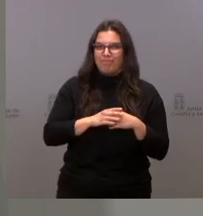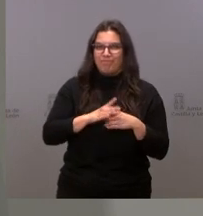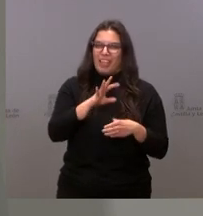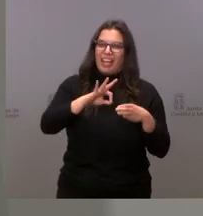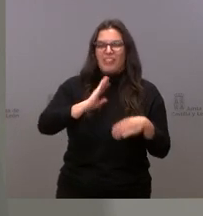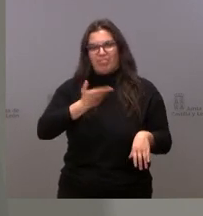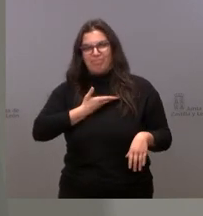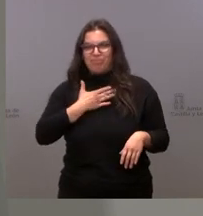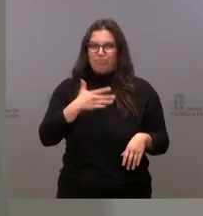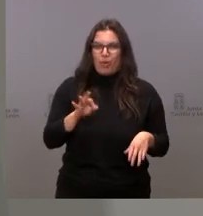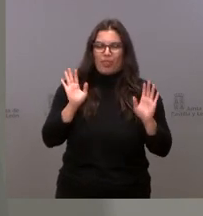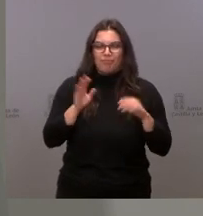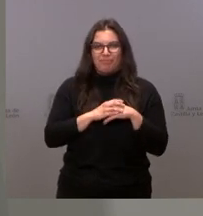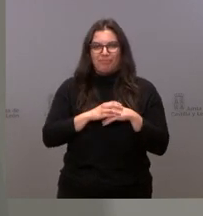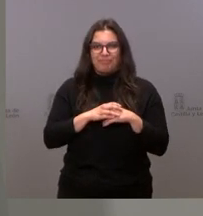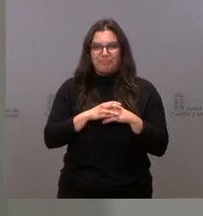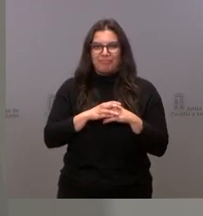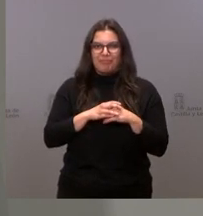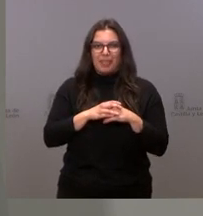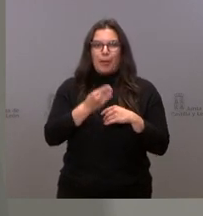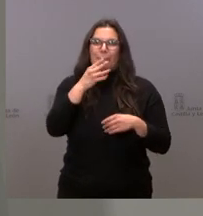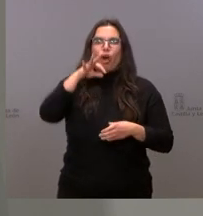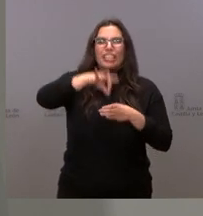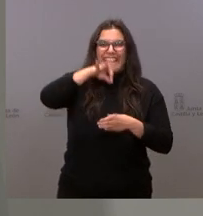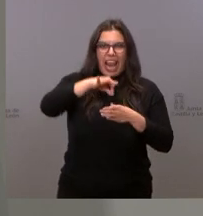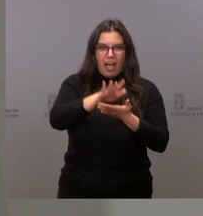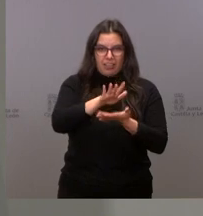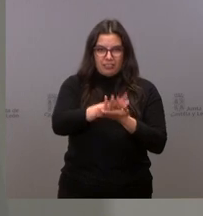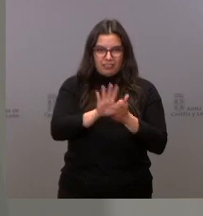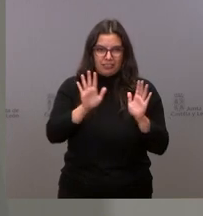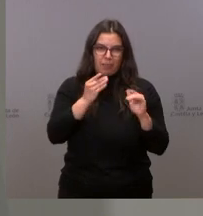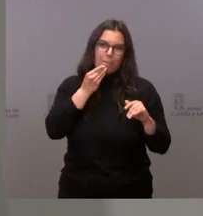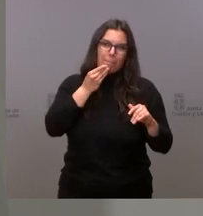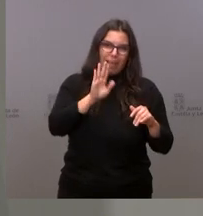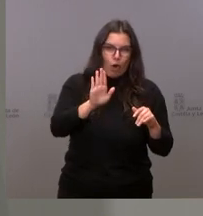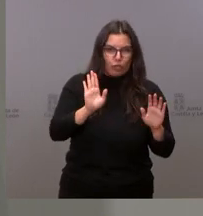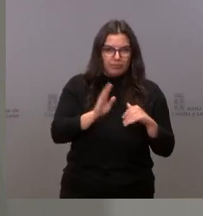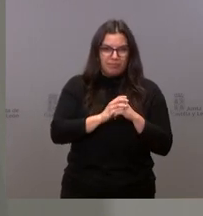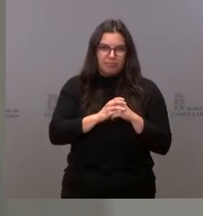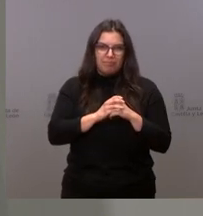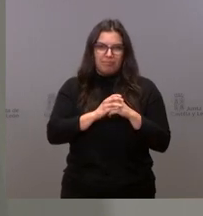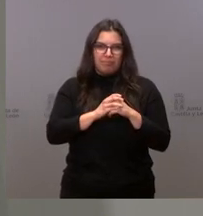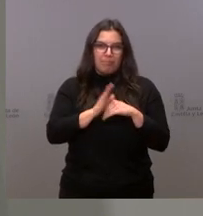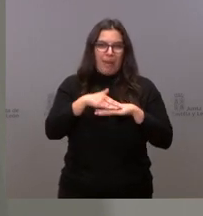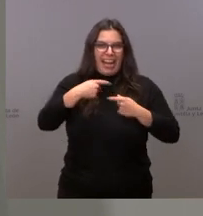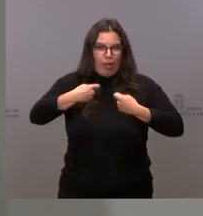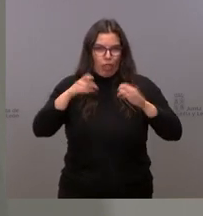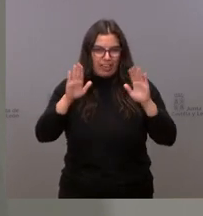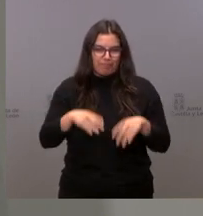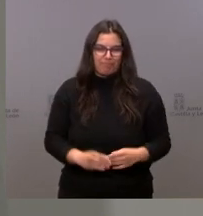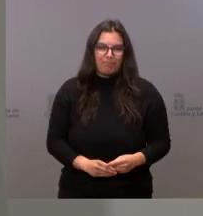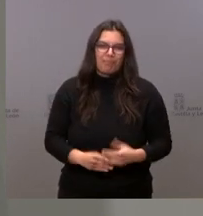Es un poco más de tila que de café. sería mejor para avanzar en las negociaciones. Es decir, hay que intentar